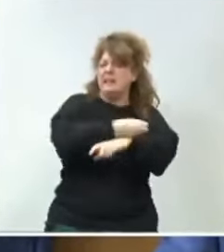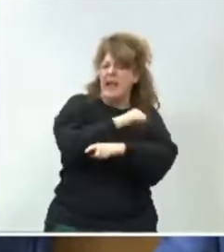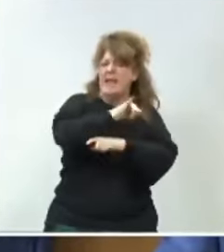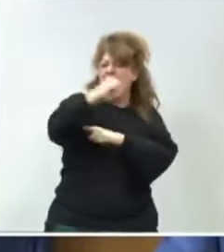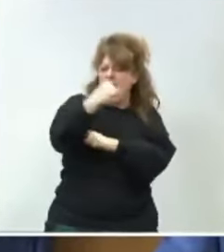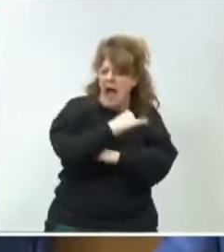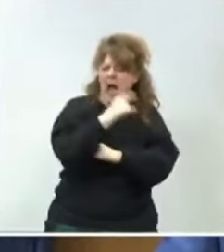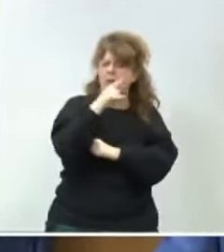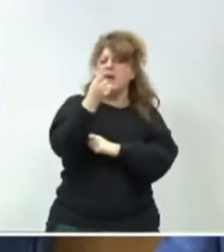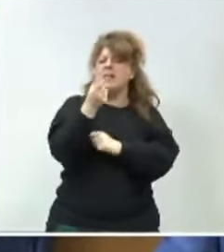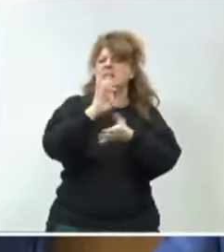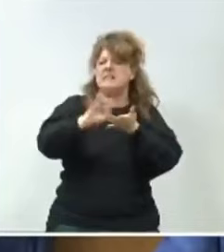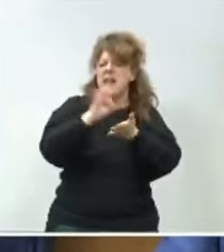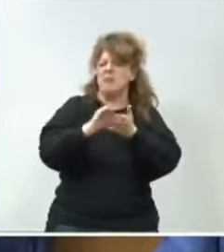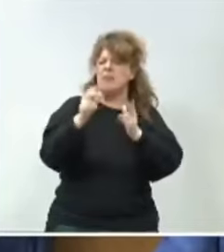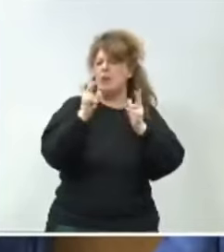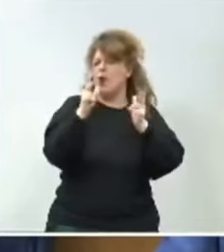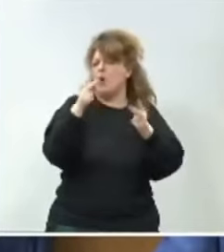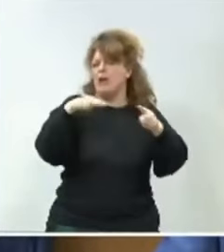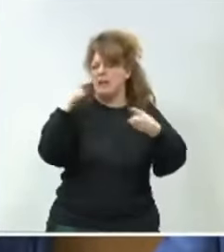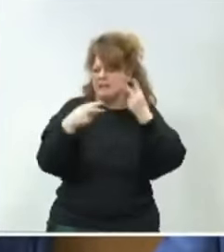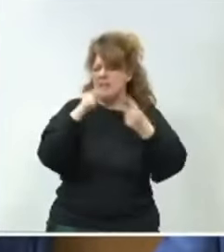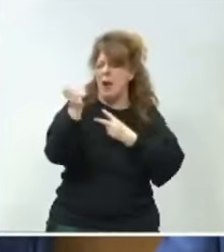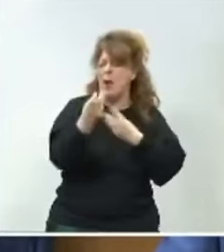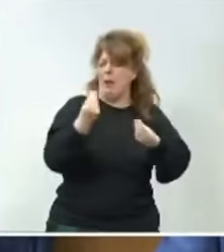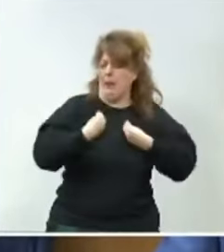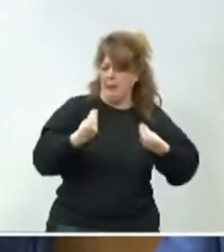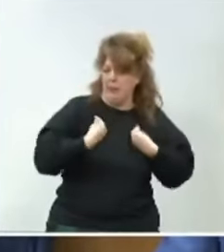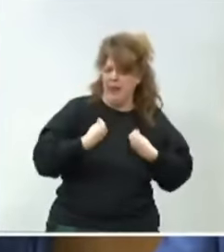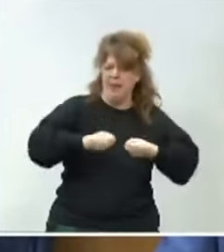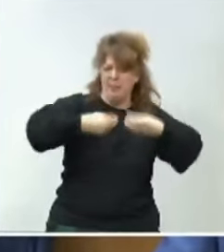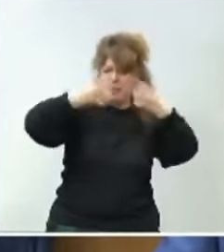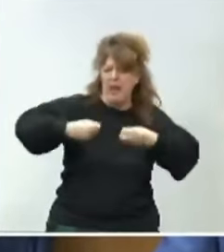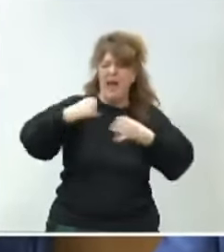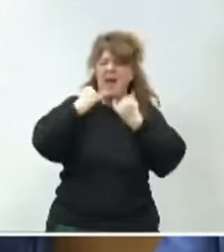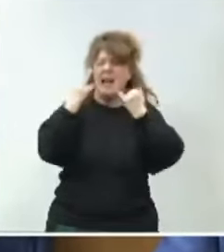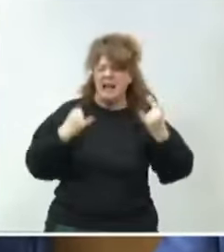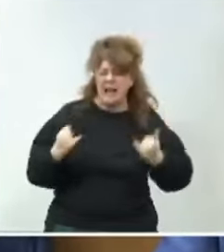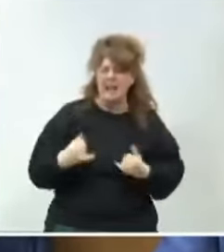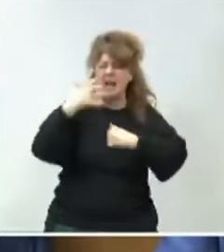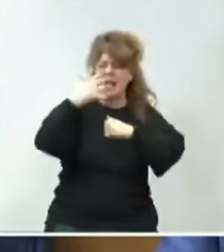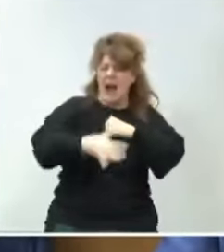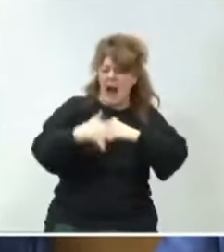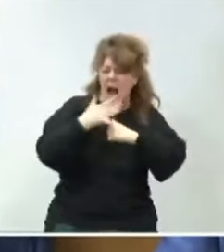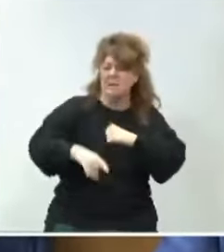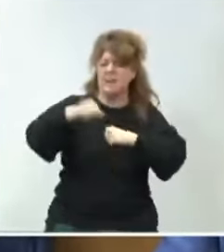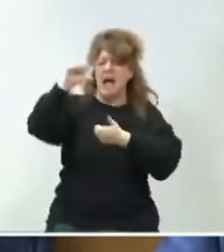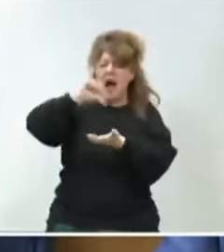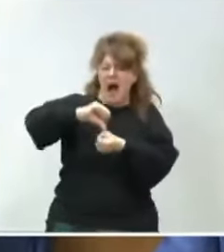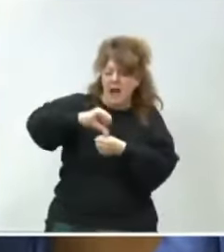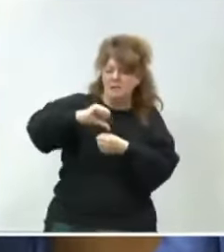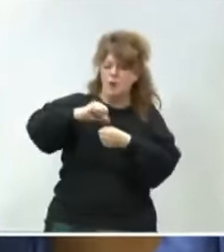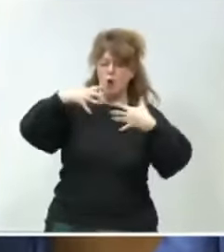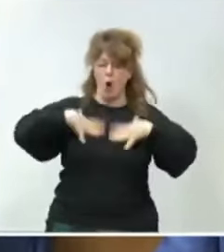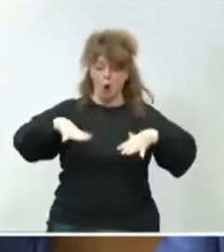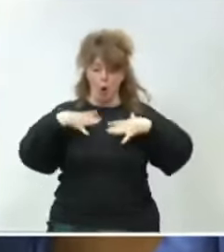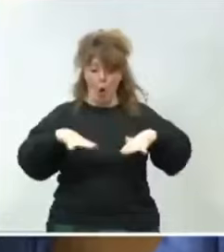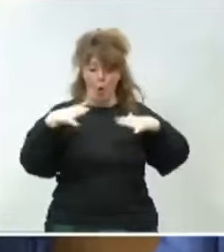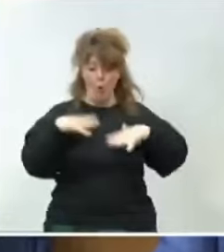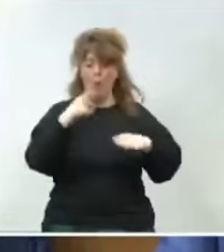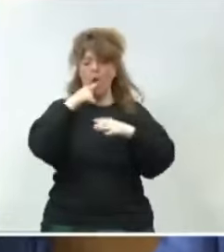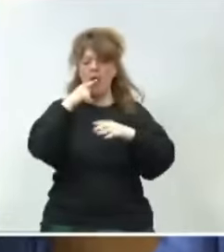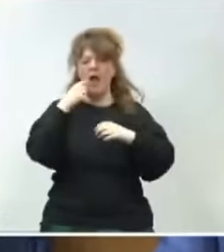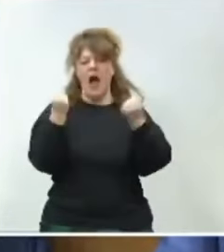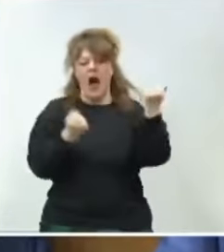servicios de hostelería, restaurantes, de la vivienda, de la electricidad, del gas, de la gasolina, de la ropa, de los